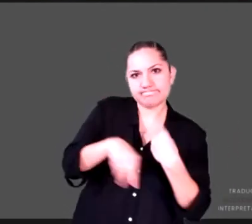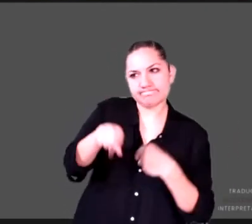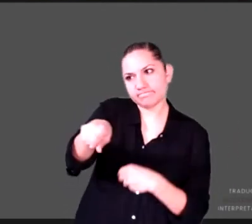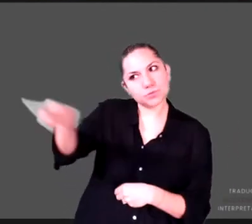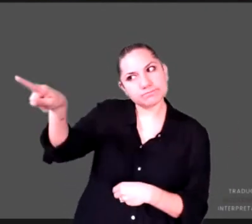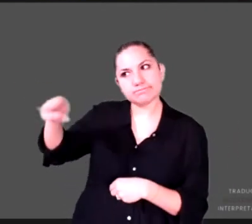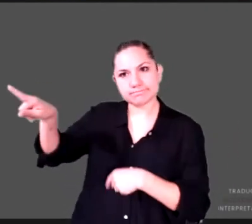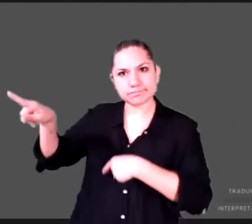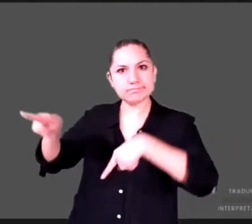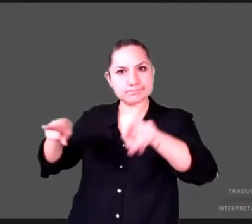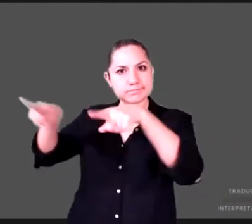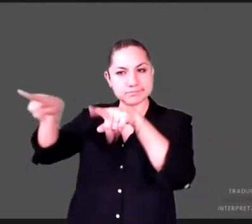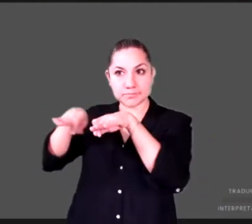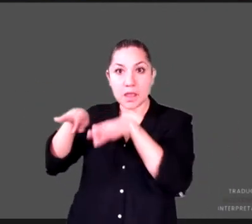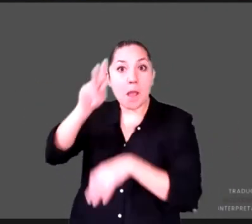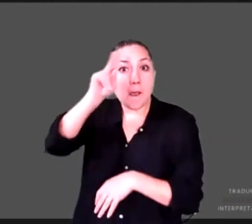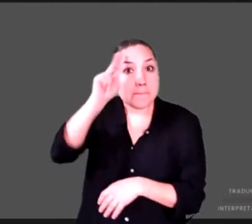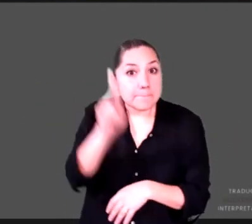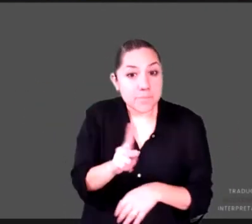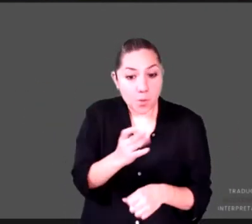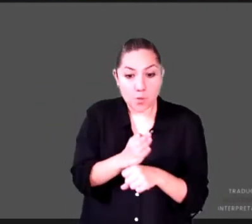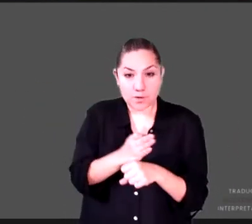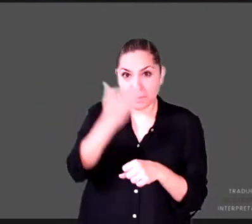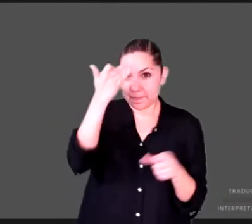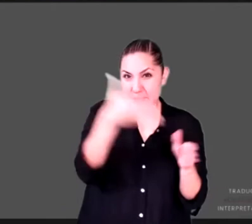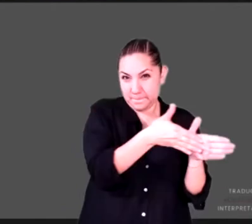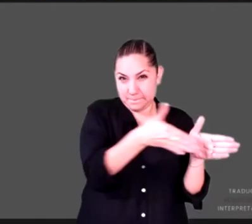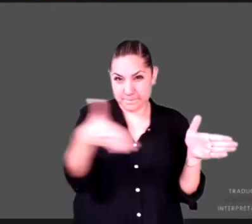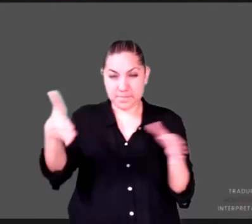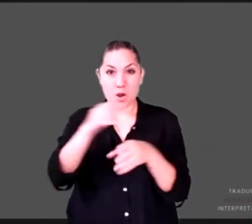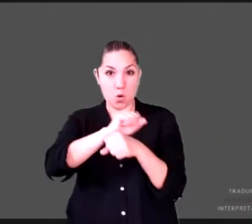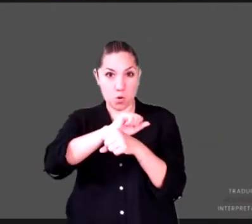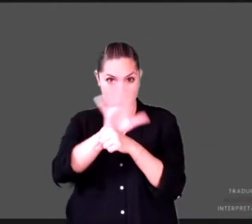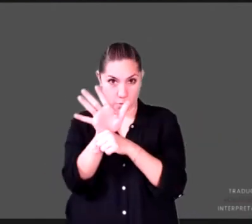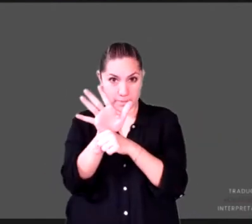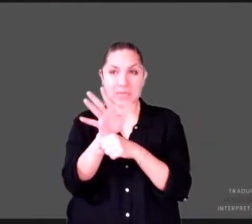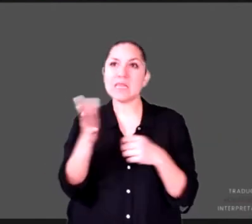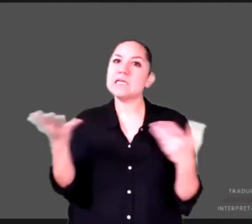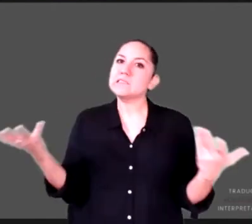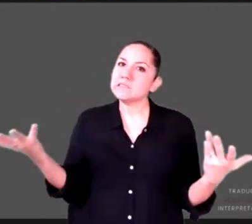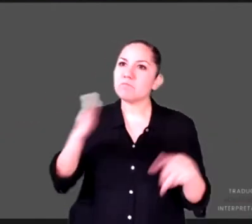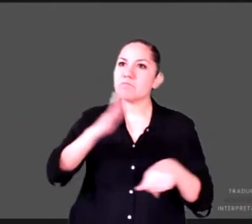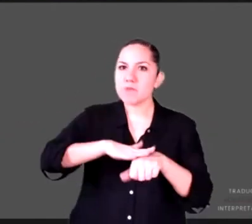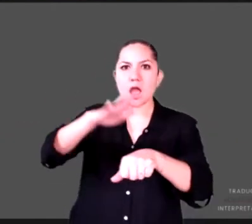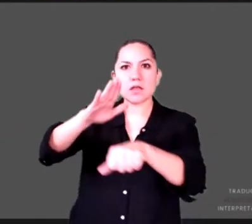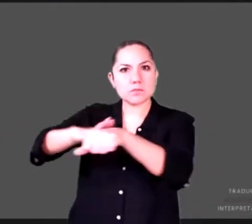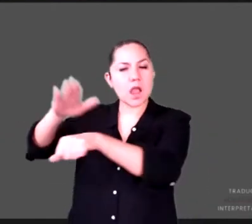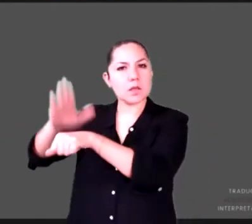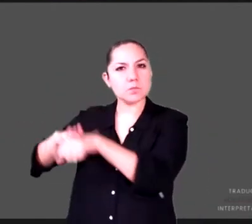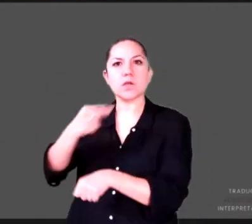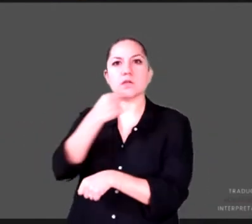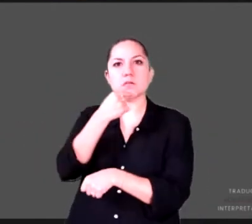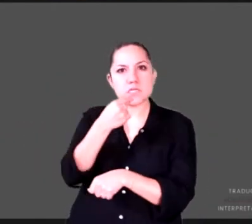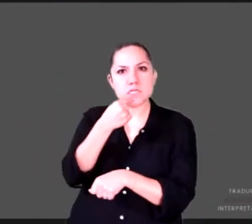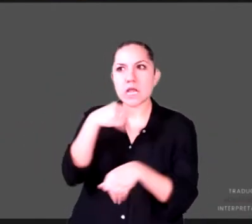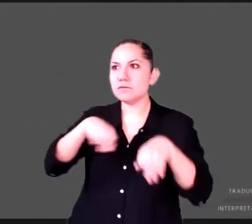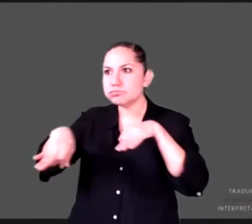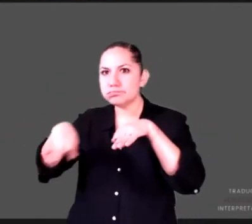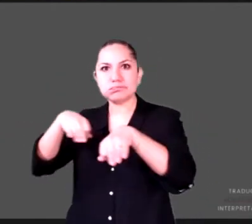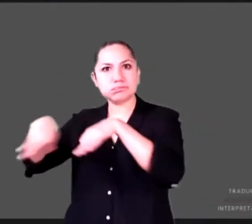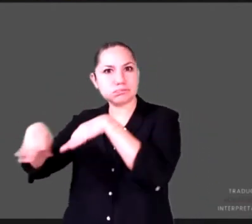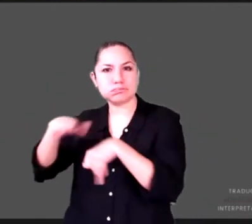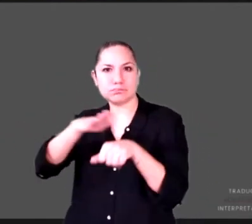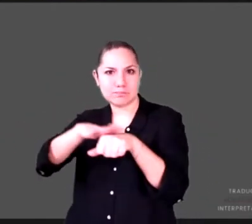estamos en un riesgo de un incremento acelerado, como ya se dijo, del trabajo infantil, debido a la reducción de crecimiento. Y